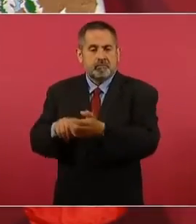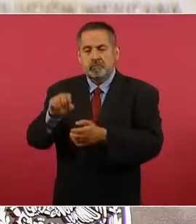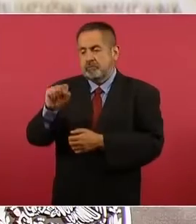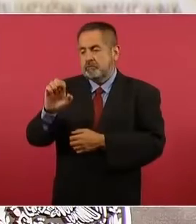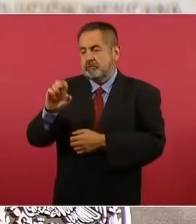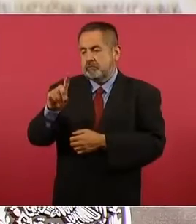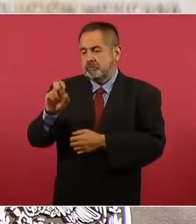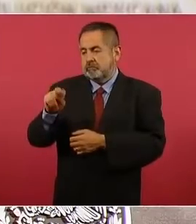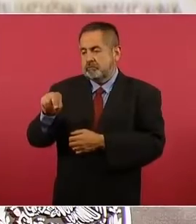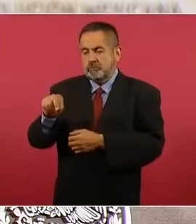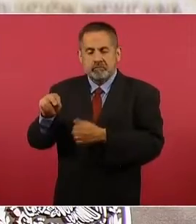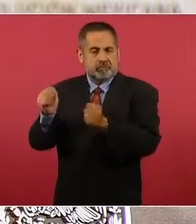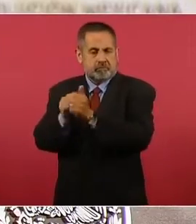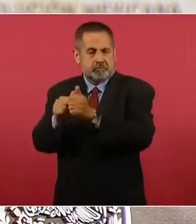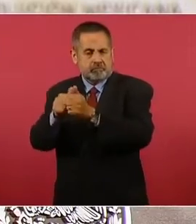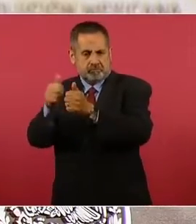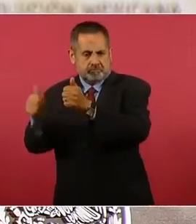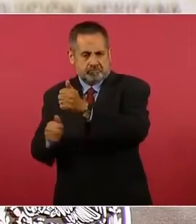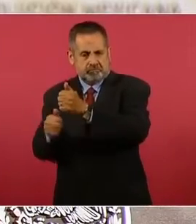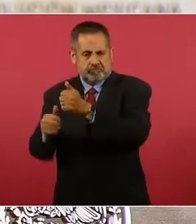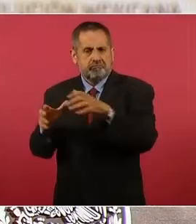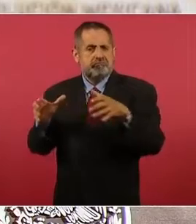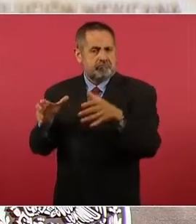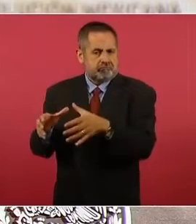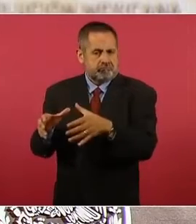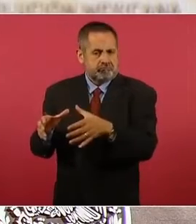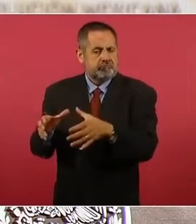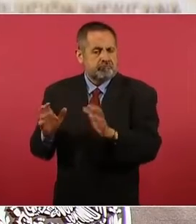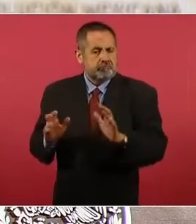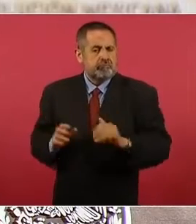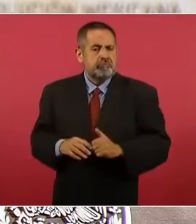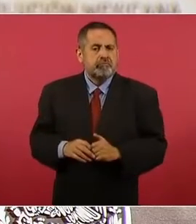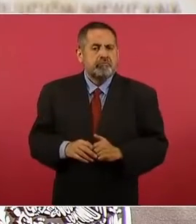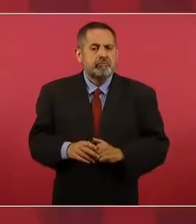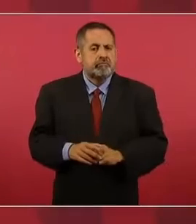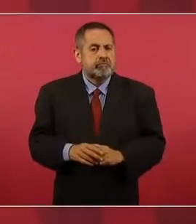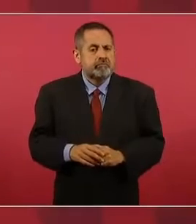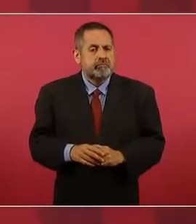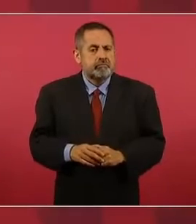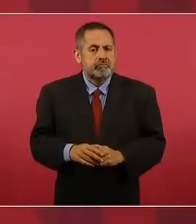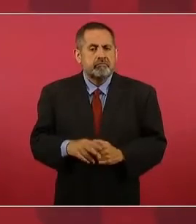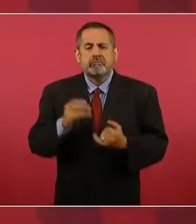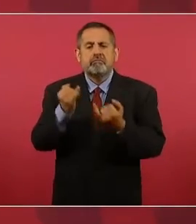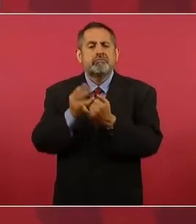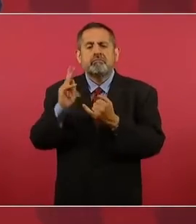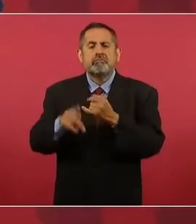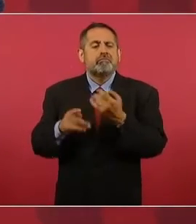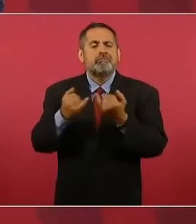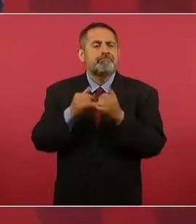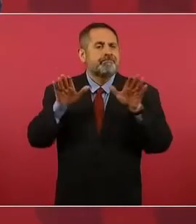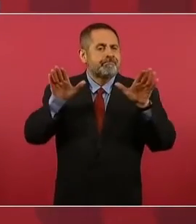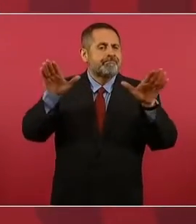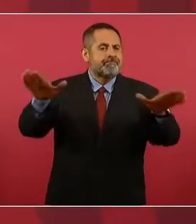las fuerzas aéreas